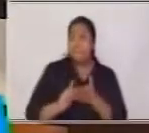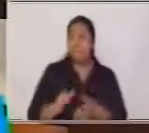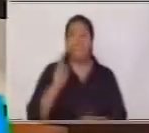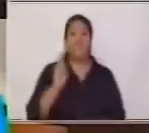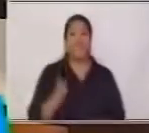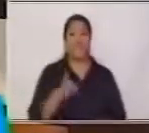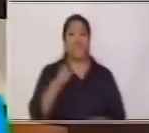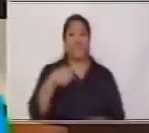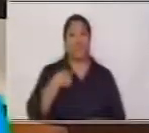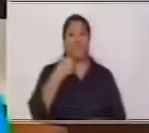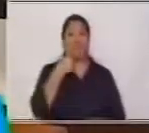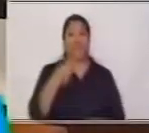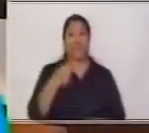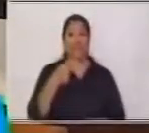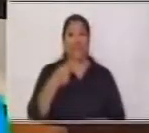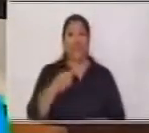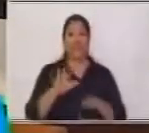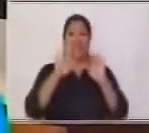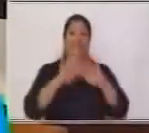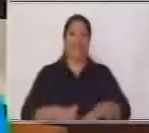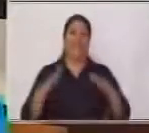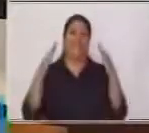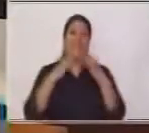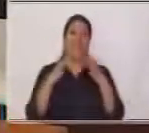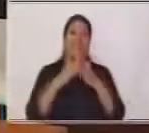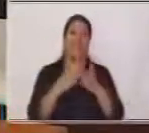siempre les digo Quédate en casa